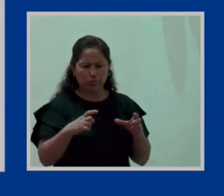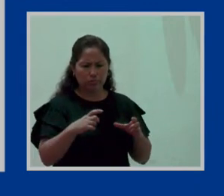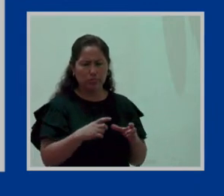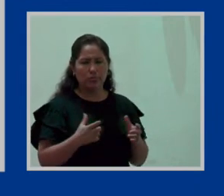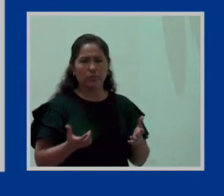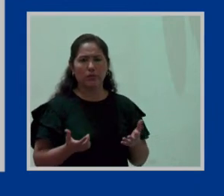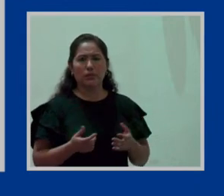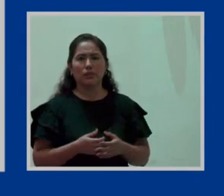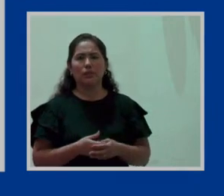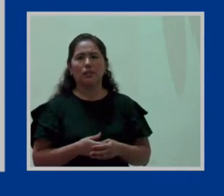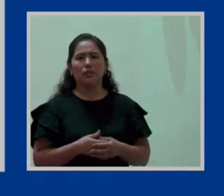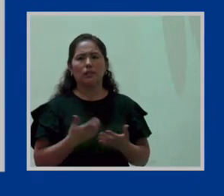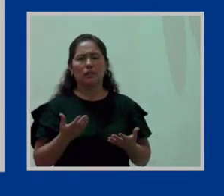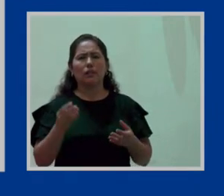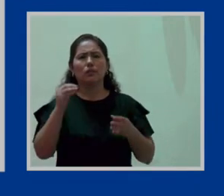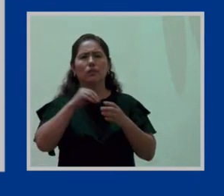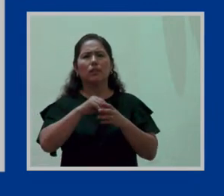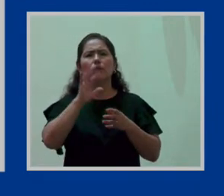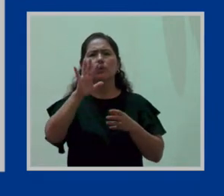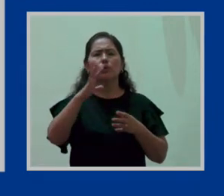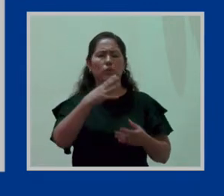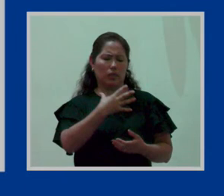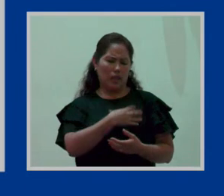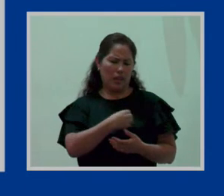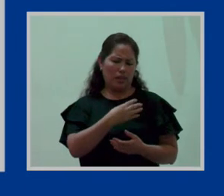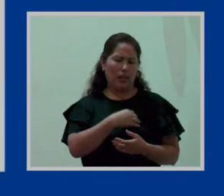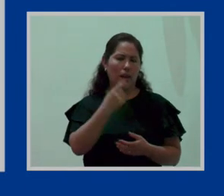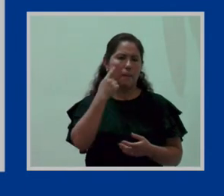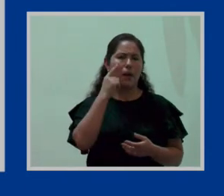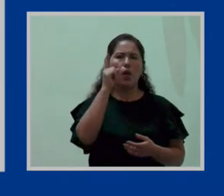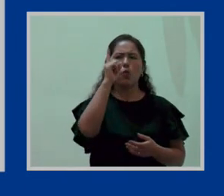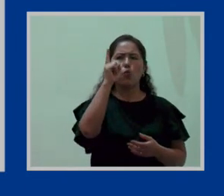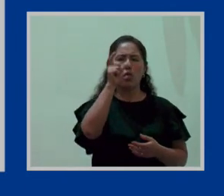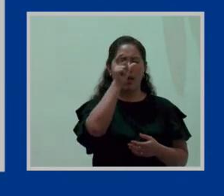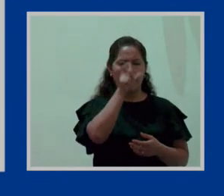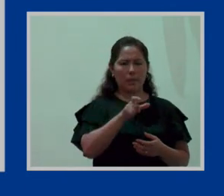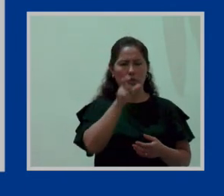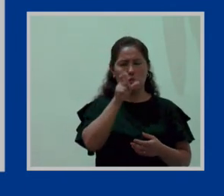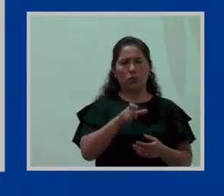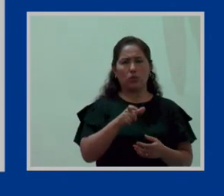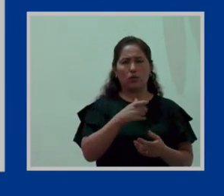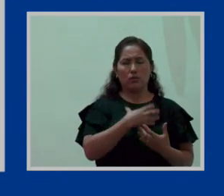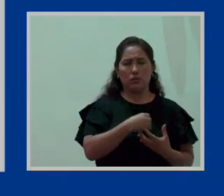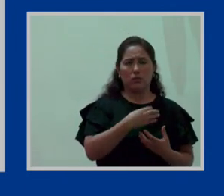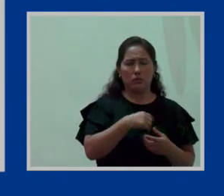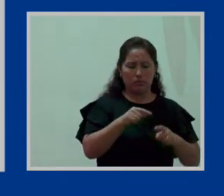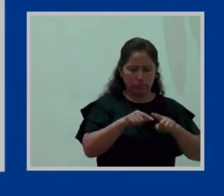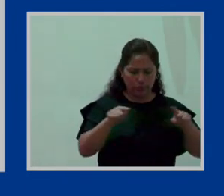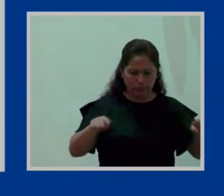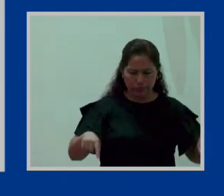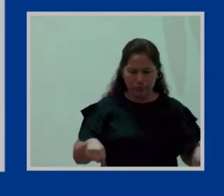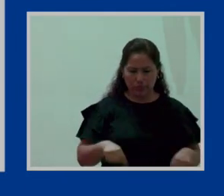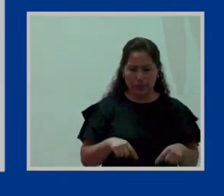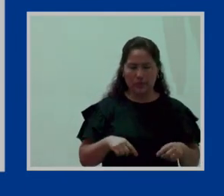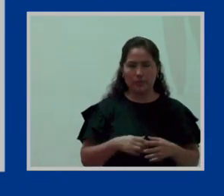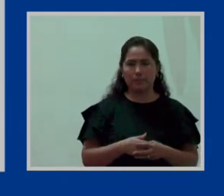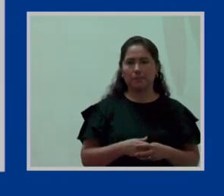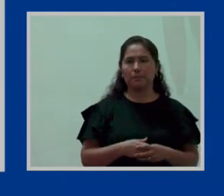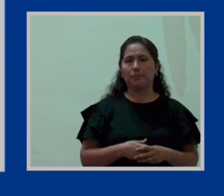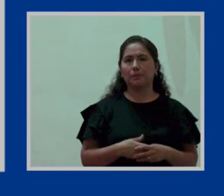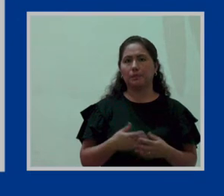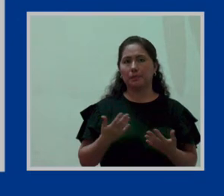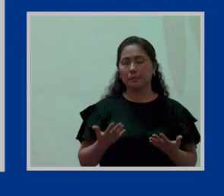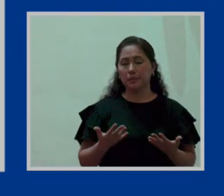digamos, un lactario para una sola usuaria. ¿Ok? Ahora, si bien,